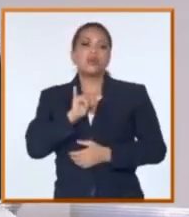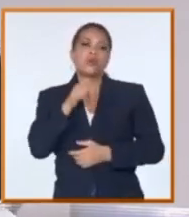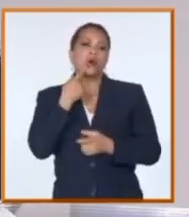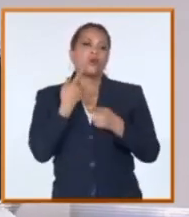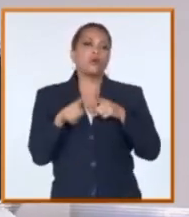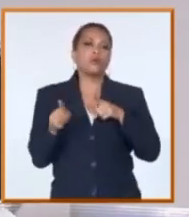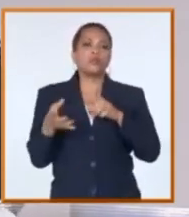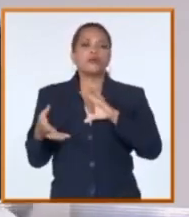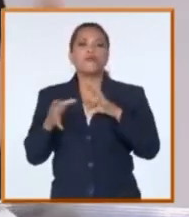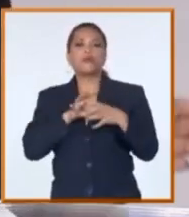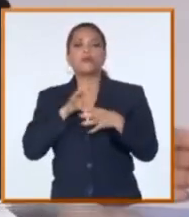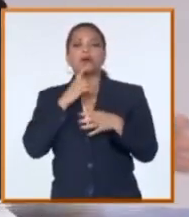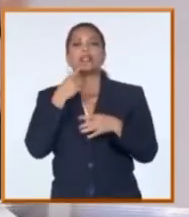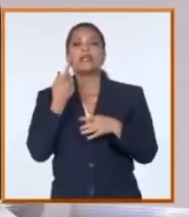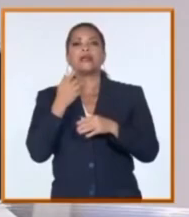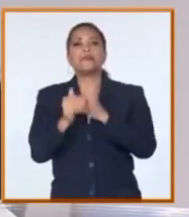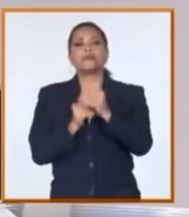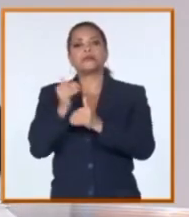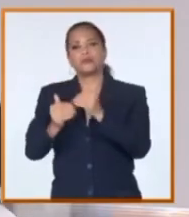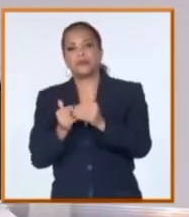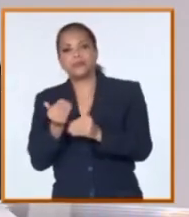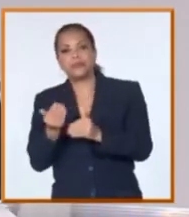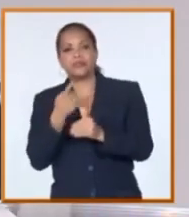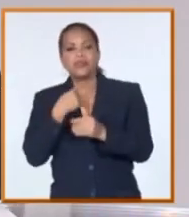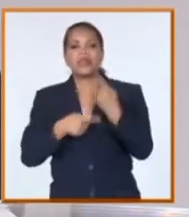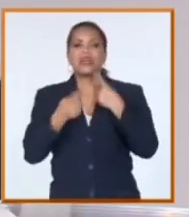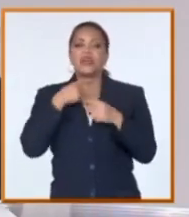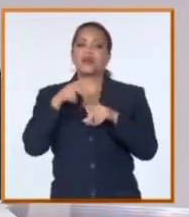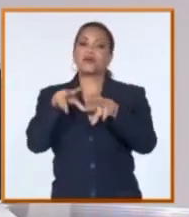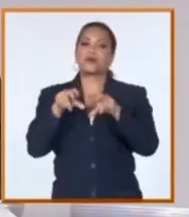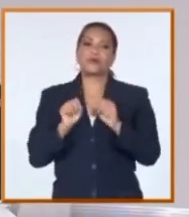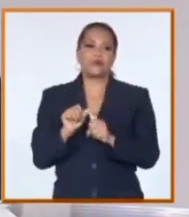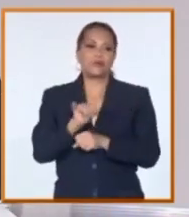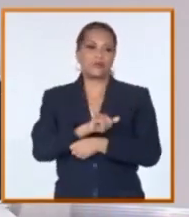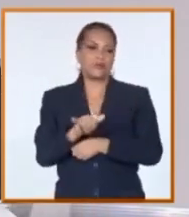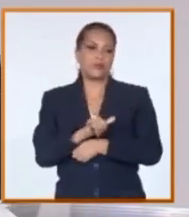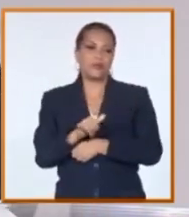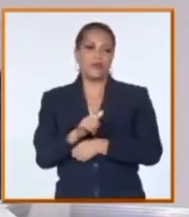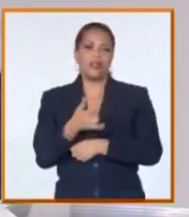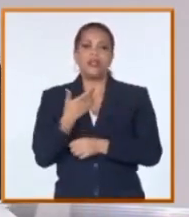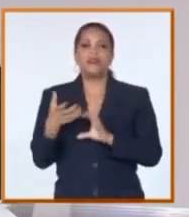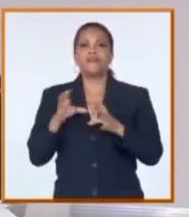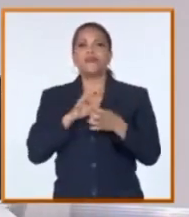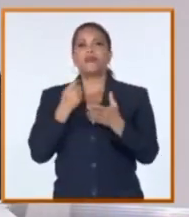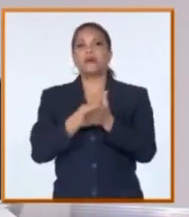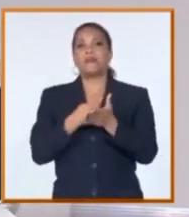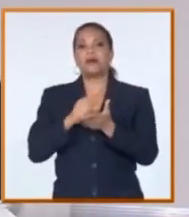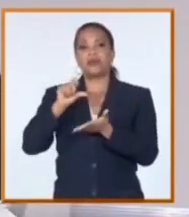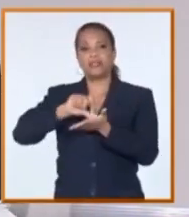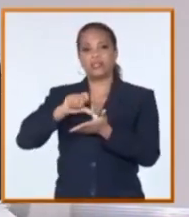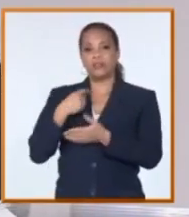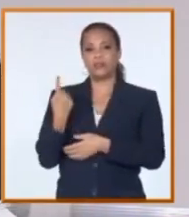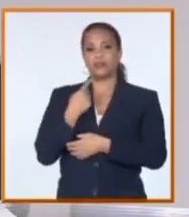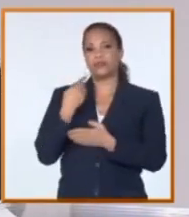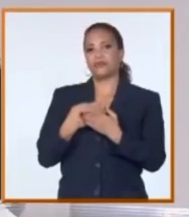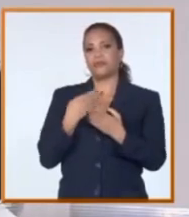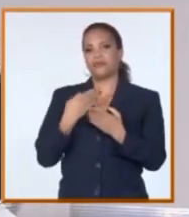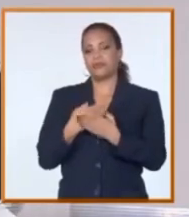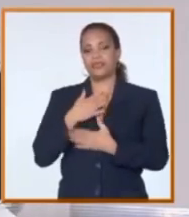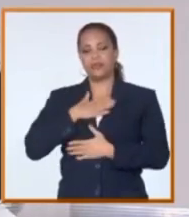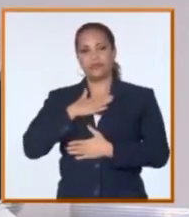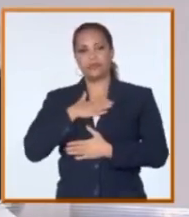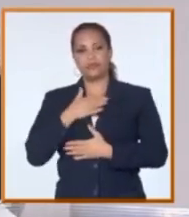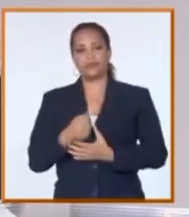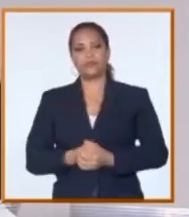cambiar nuestros procedimientos, porque esto es un mecanismo nuevo también de articulación desde nuestro centro, nuestras entidades empresariales.